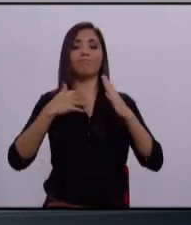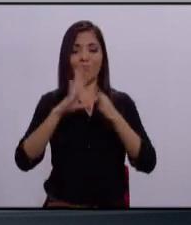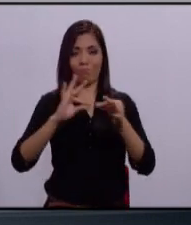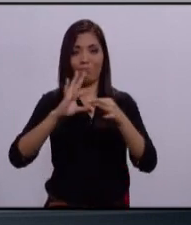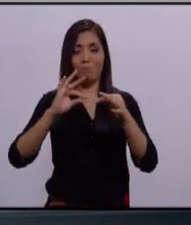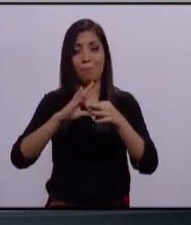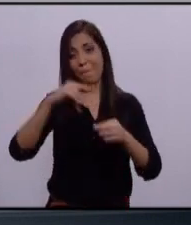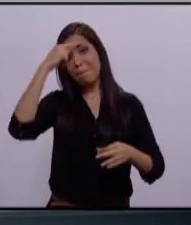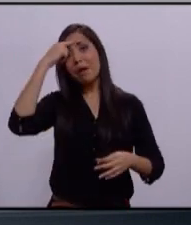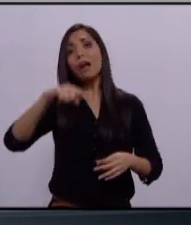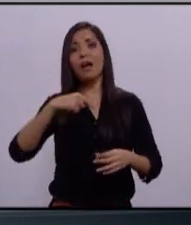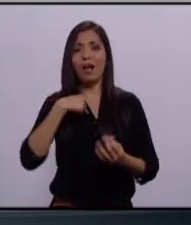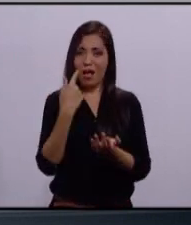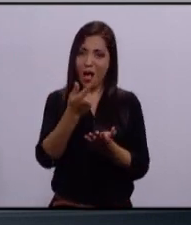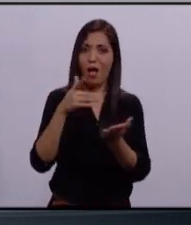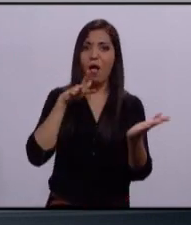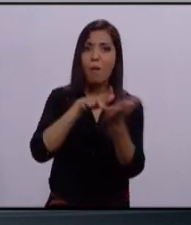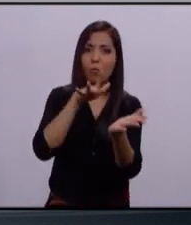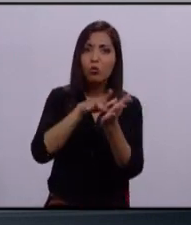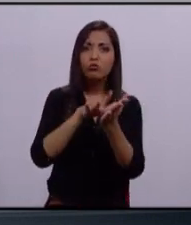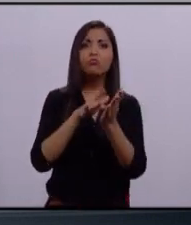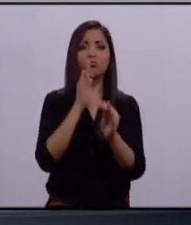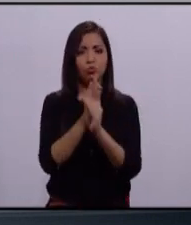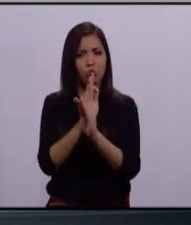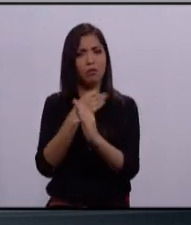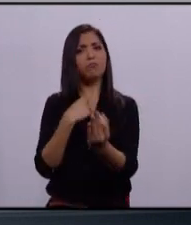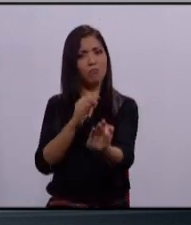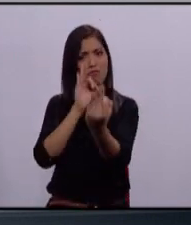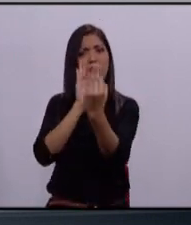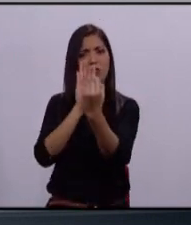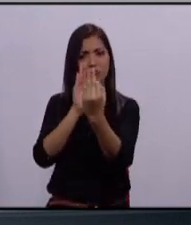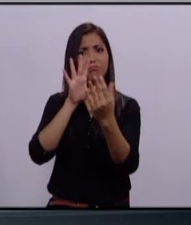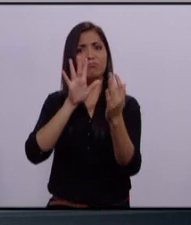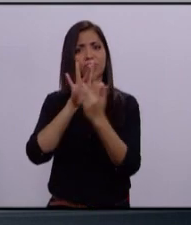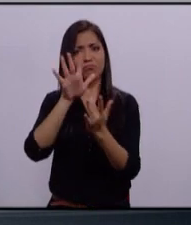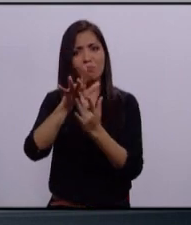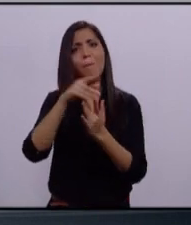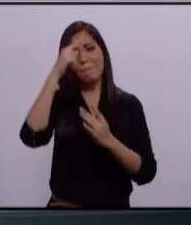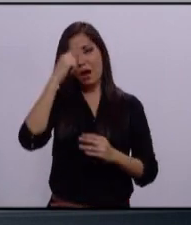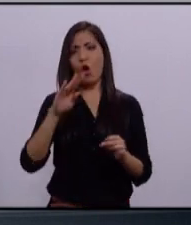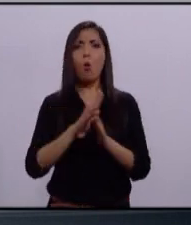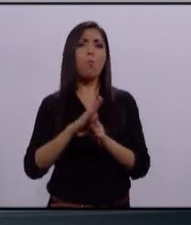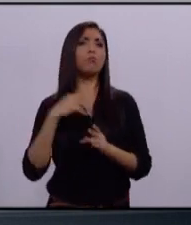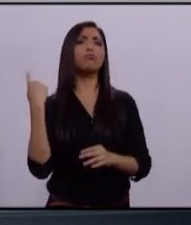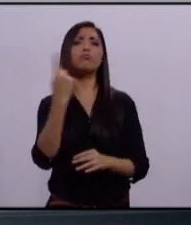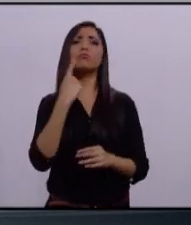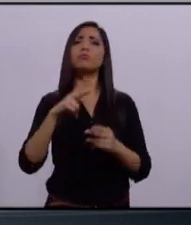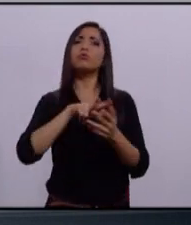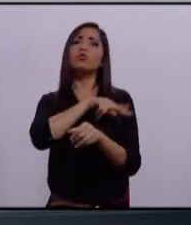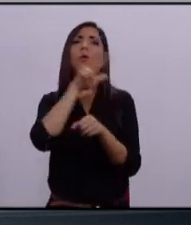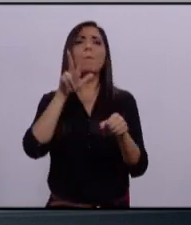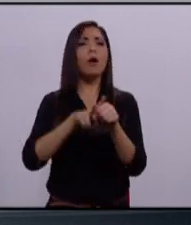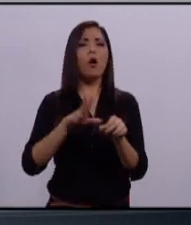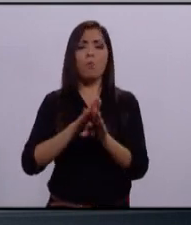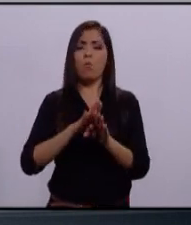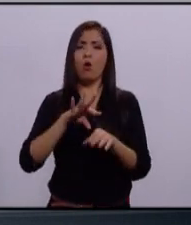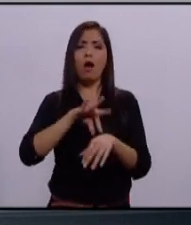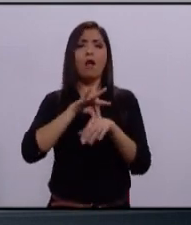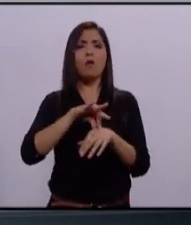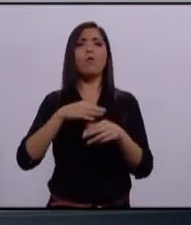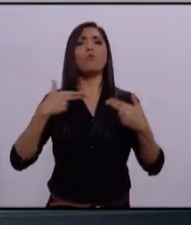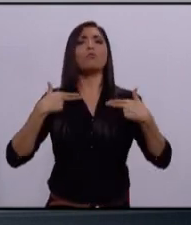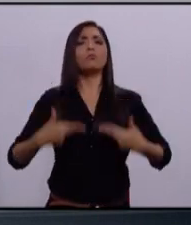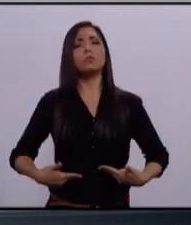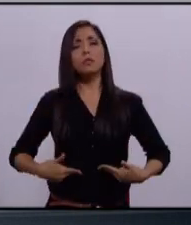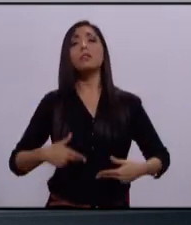apoyarte a ti, de hablar frente a frente, como un ciudadano real, un ciudadano de carne y hueso, un